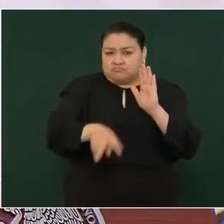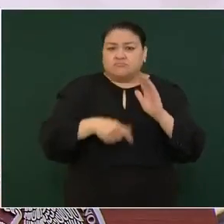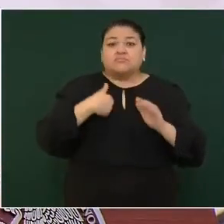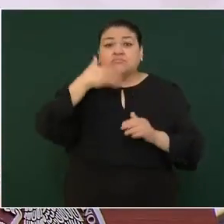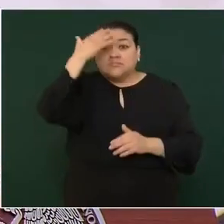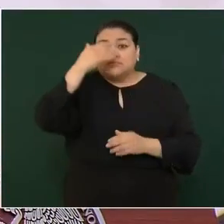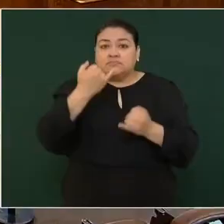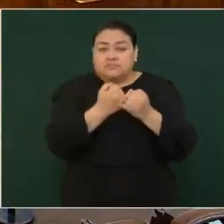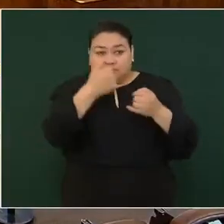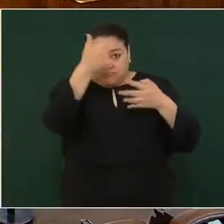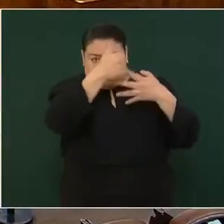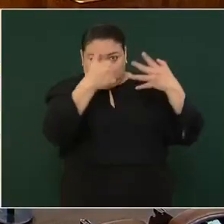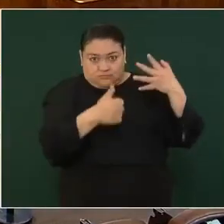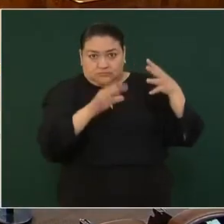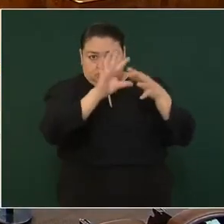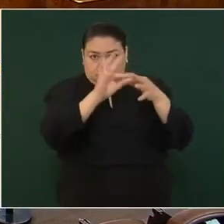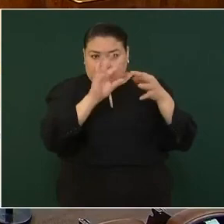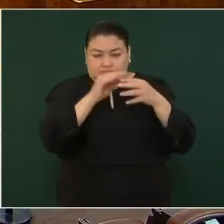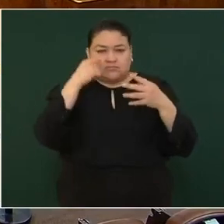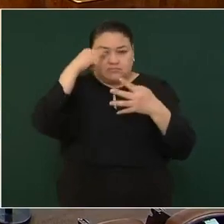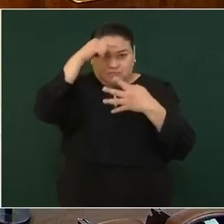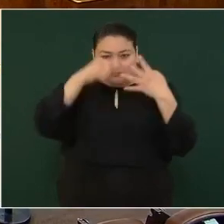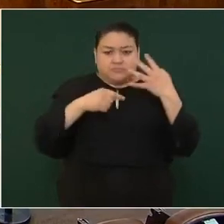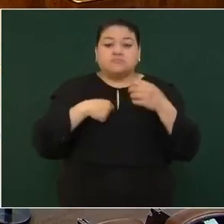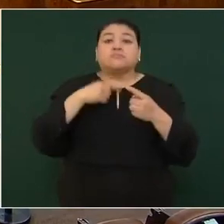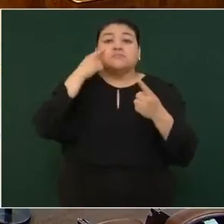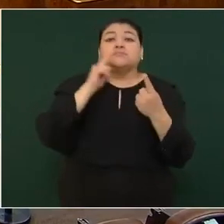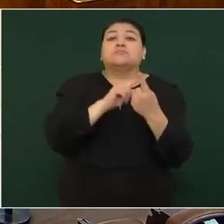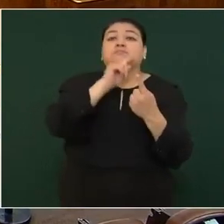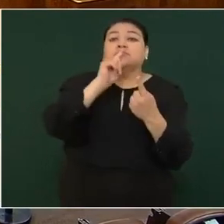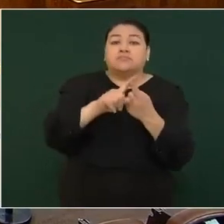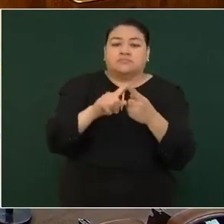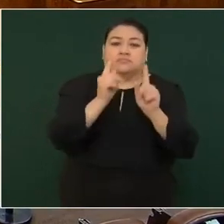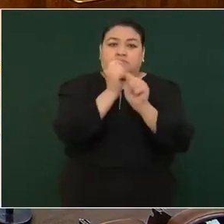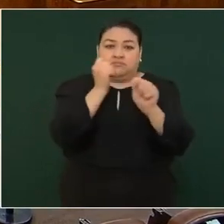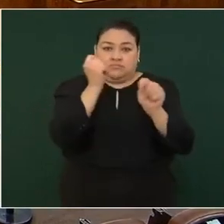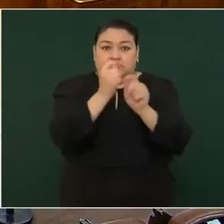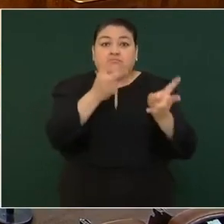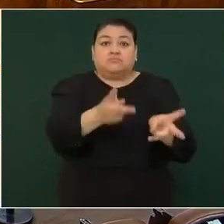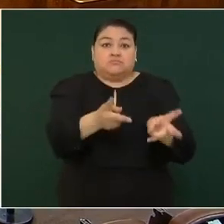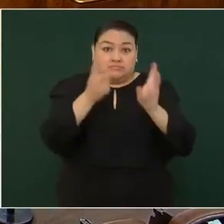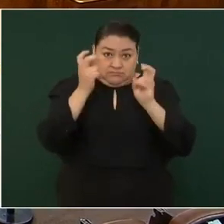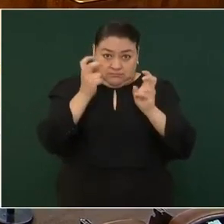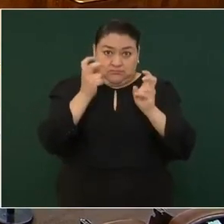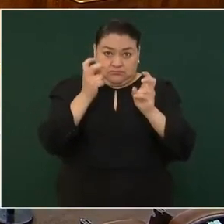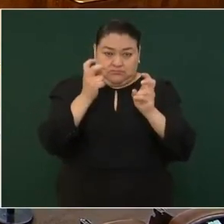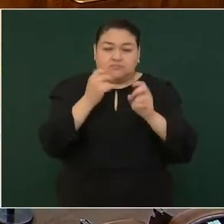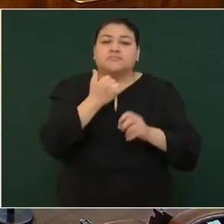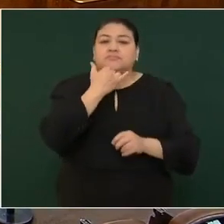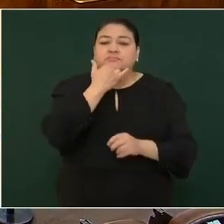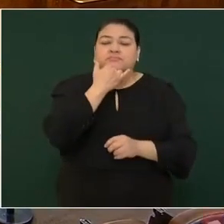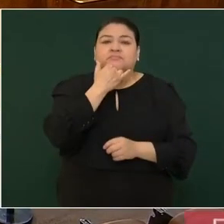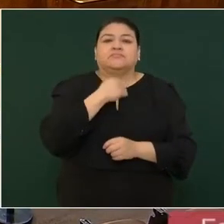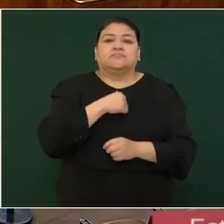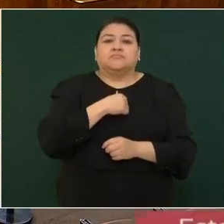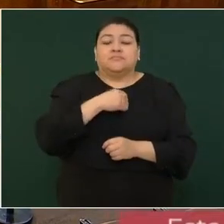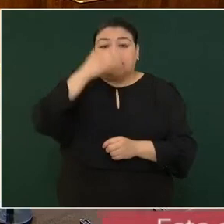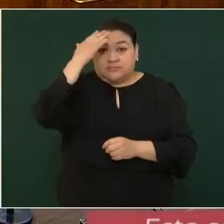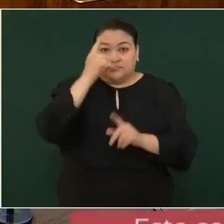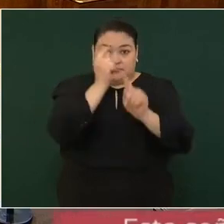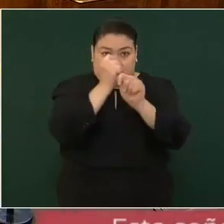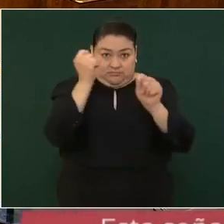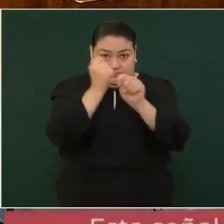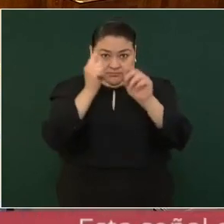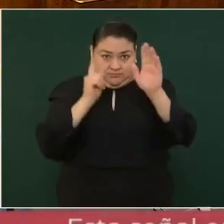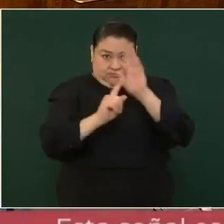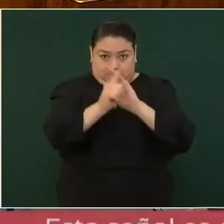a ver cada uno de los delitos. El robo en transporte, perdón, de